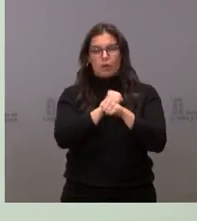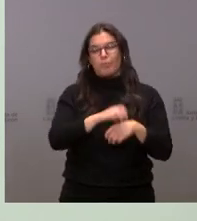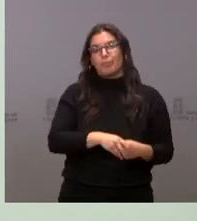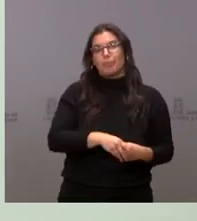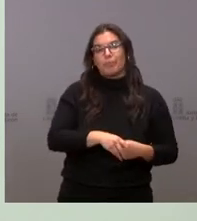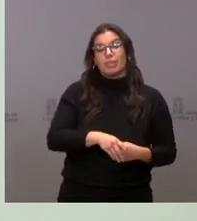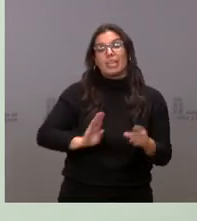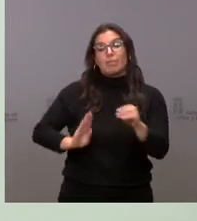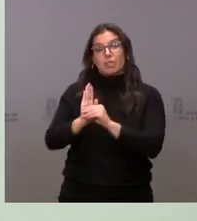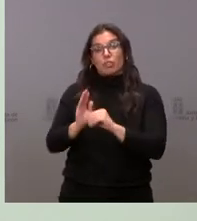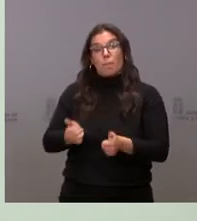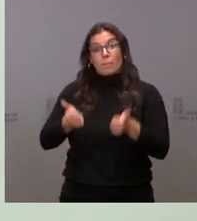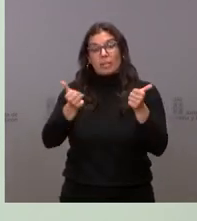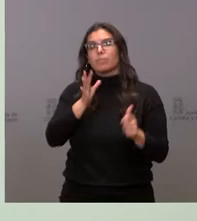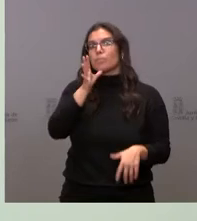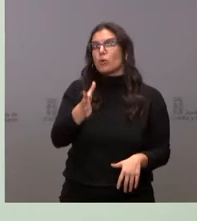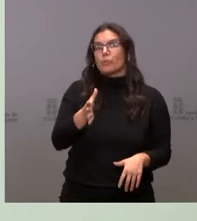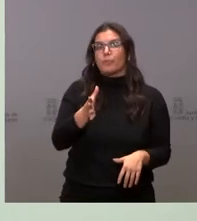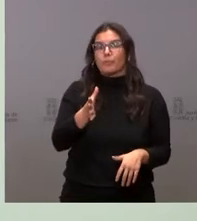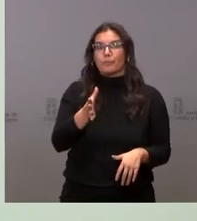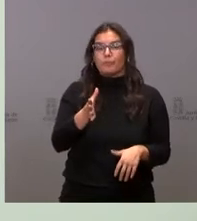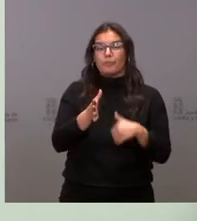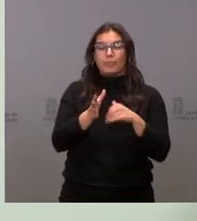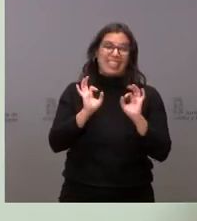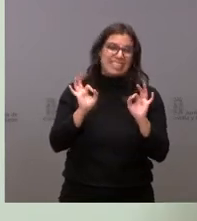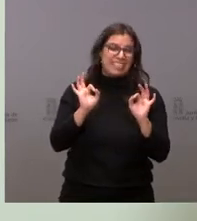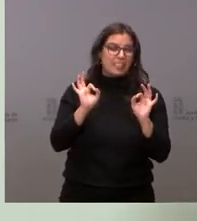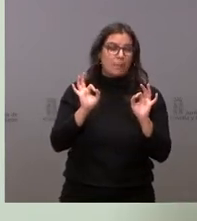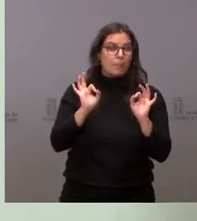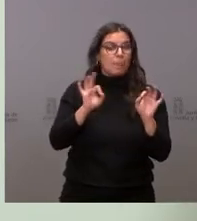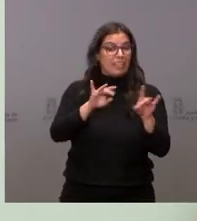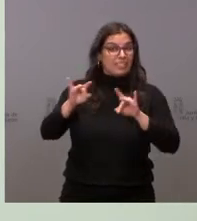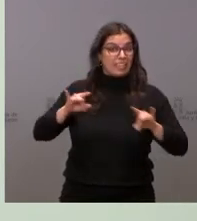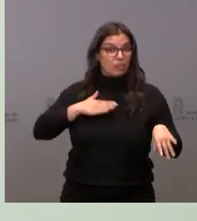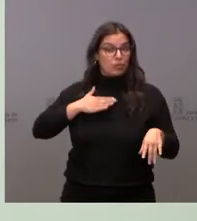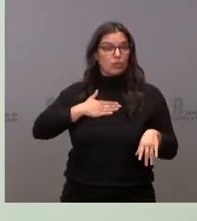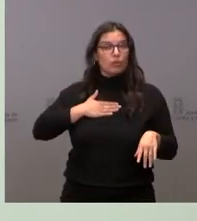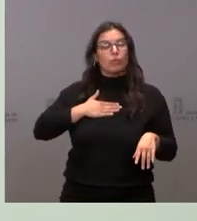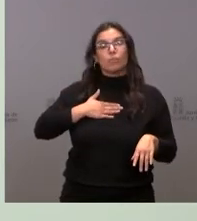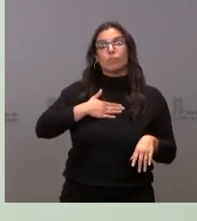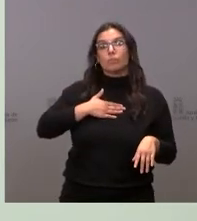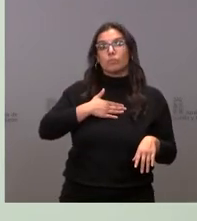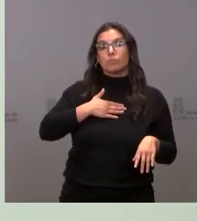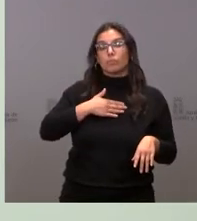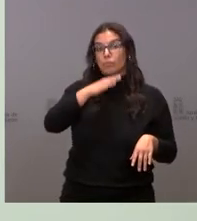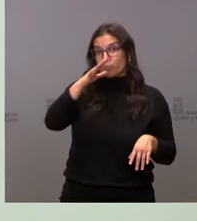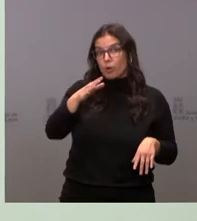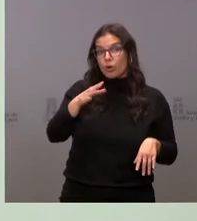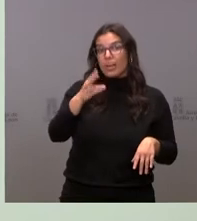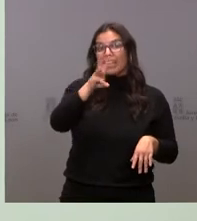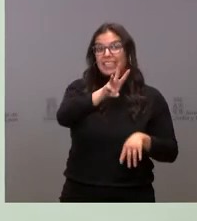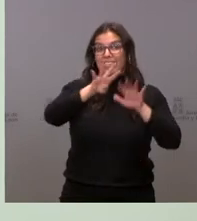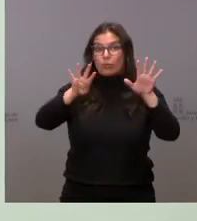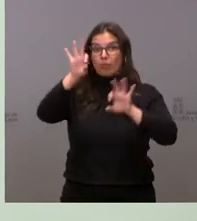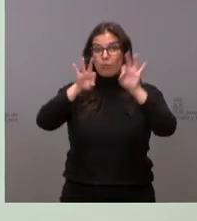Más inversión, y especialmente en el territorio, porque va a incrementarse en un 39